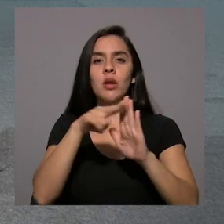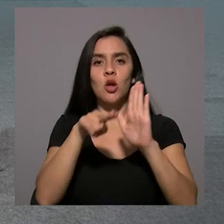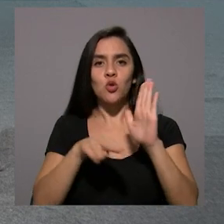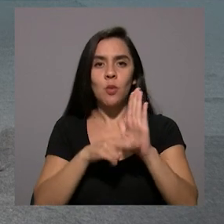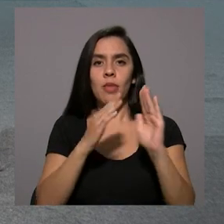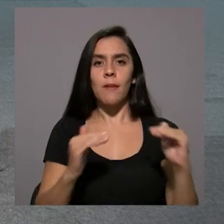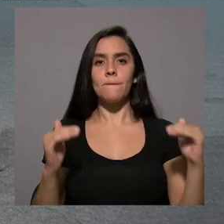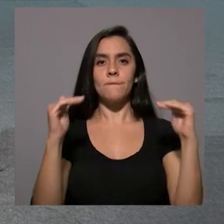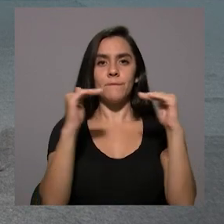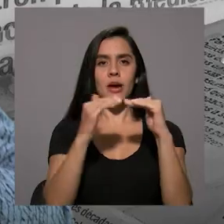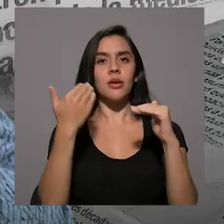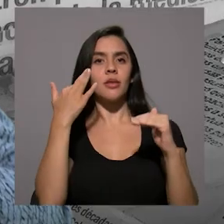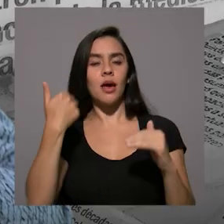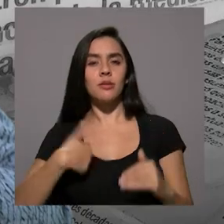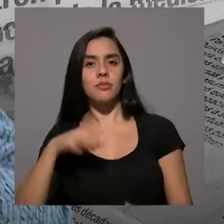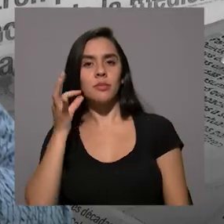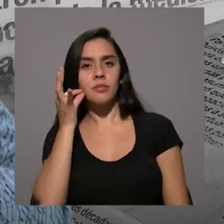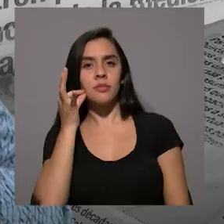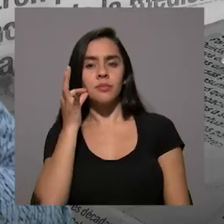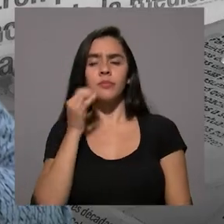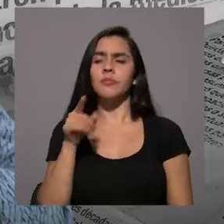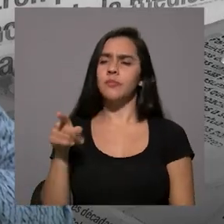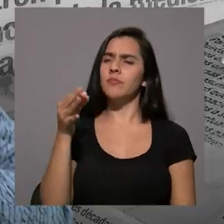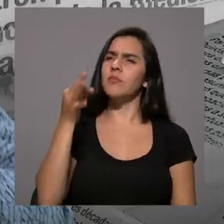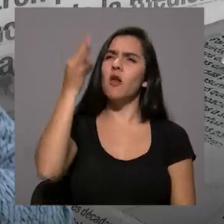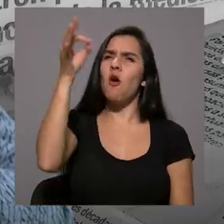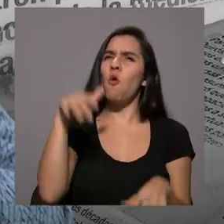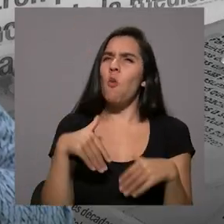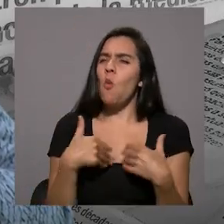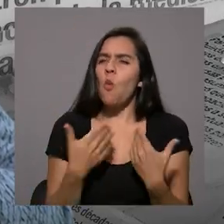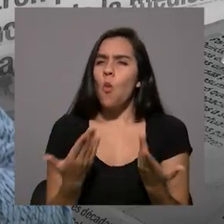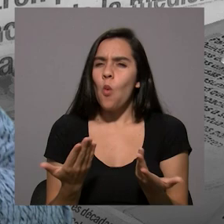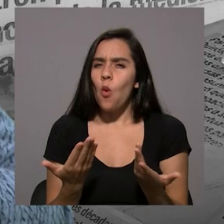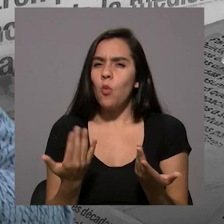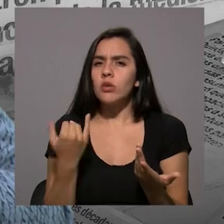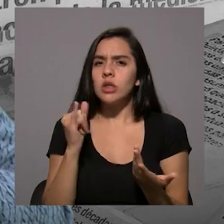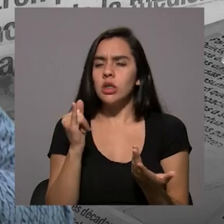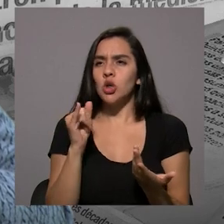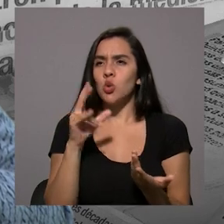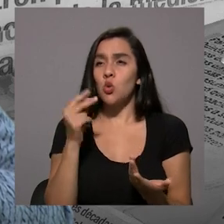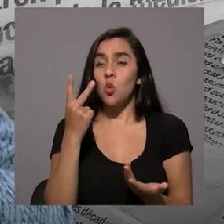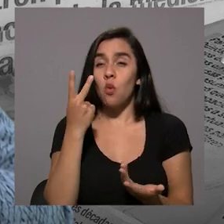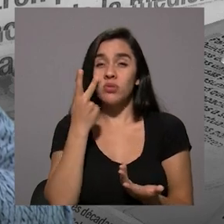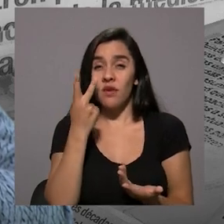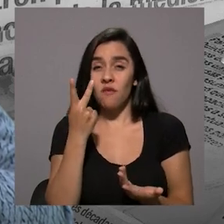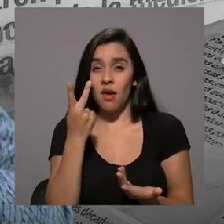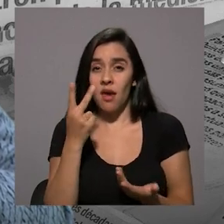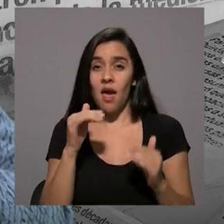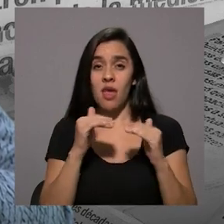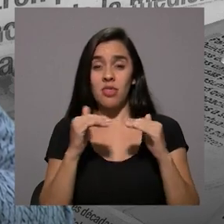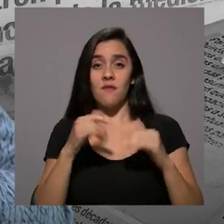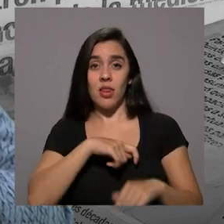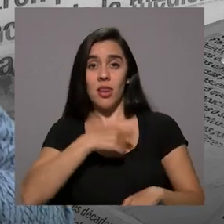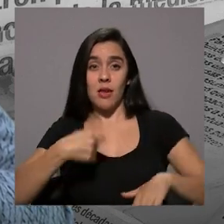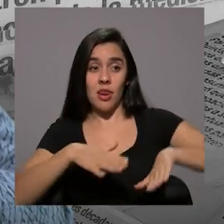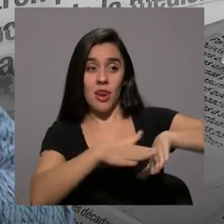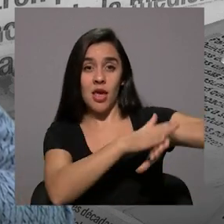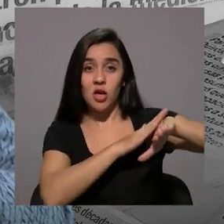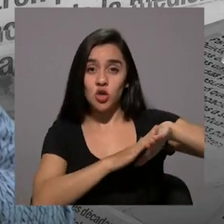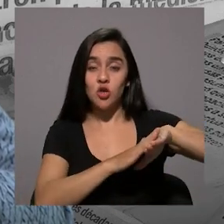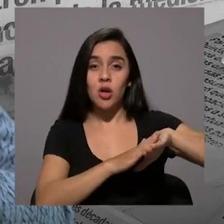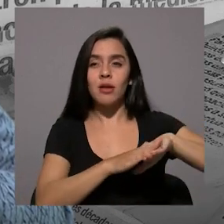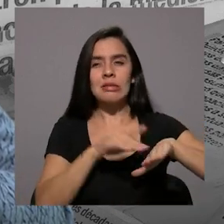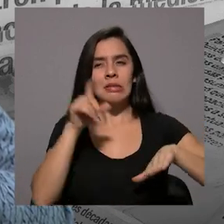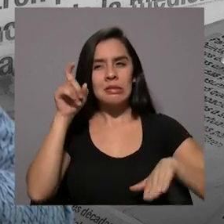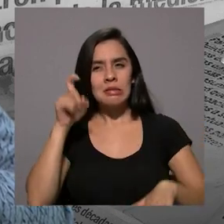también. ¿Y cómo va a ser a futuro? Es que si uno no lo ve a nivel nacional, ¿aquí